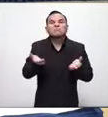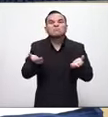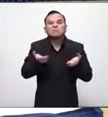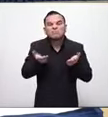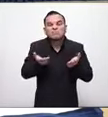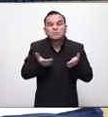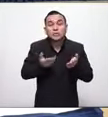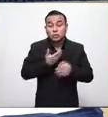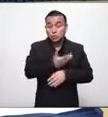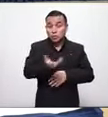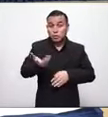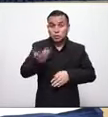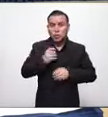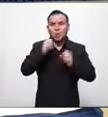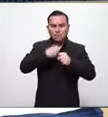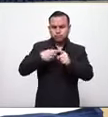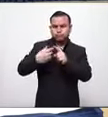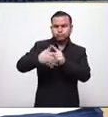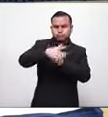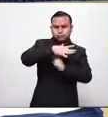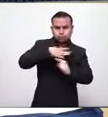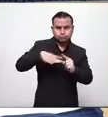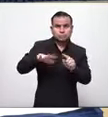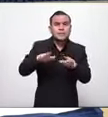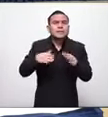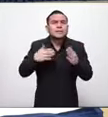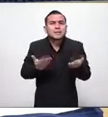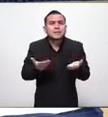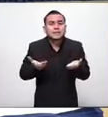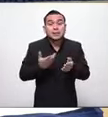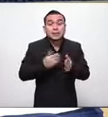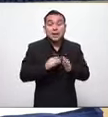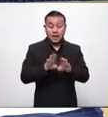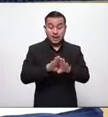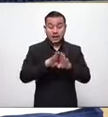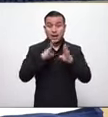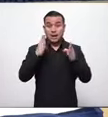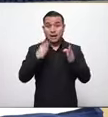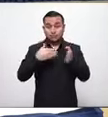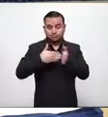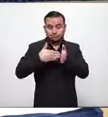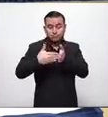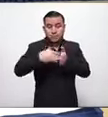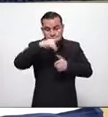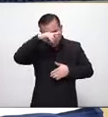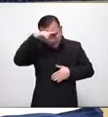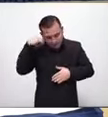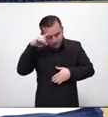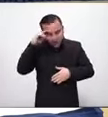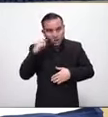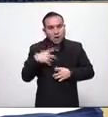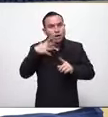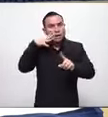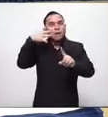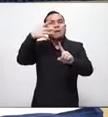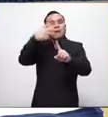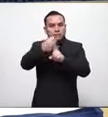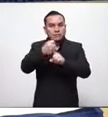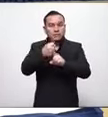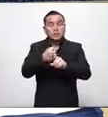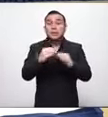todas y cada una de las condiciones para que esta reapertura sea exitosa y así como El Salvador ha sido